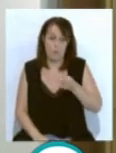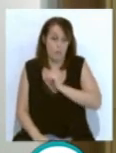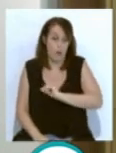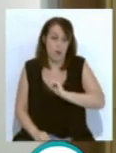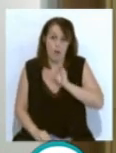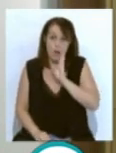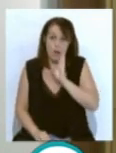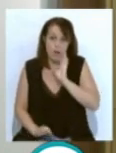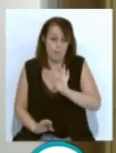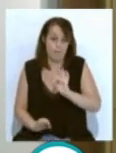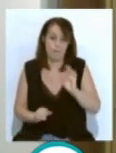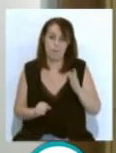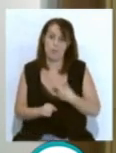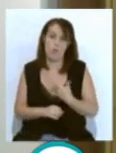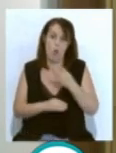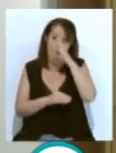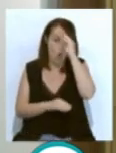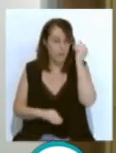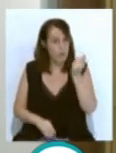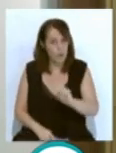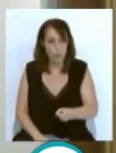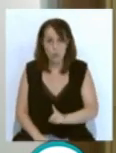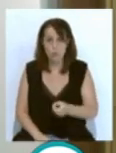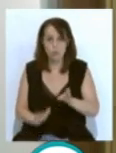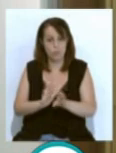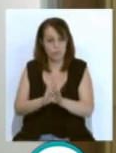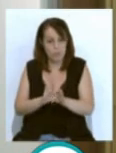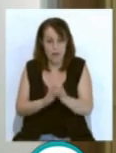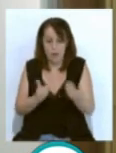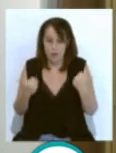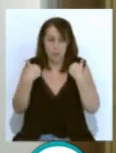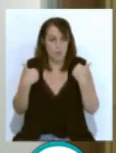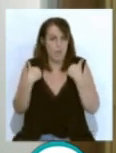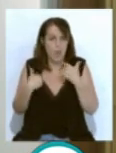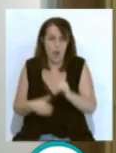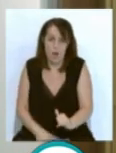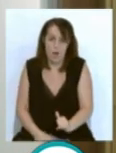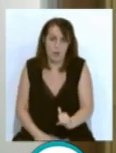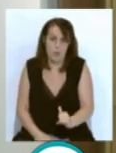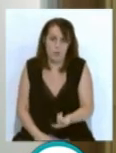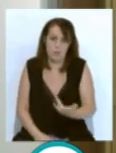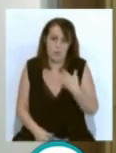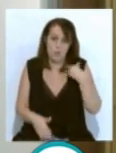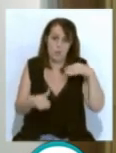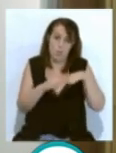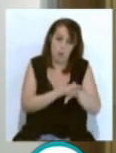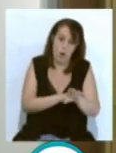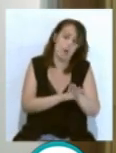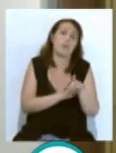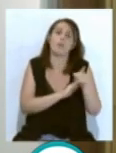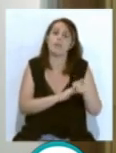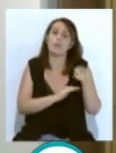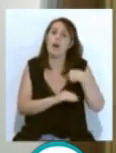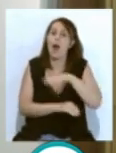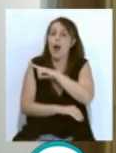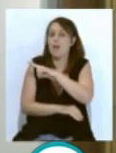esa no prescribe y sigue habiendo una responsabilidad, una responsabilidad de la Armada, porque el almacenamiento es responsabilidad de la